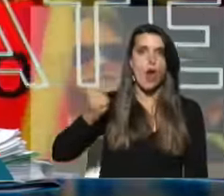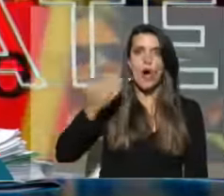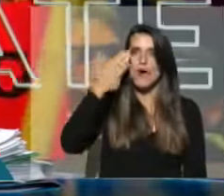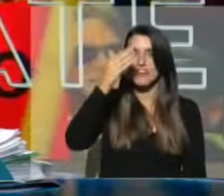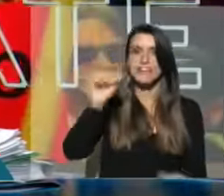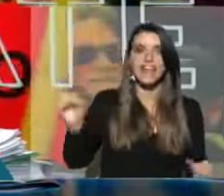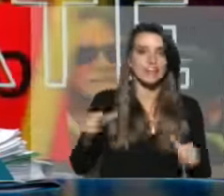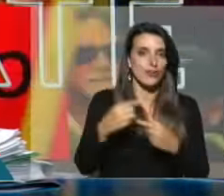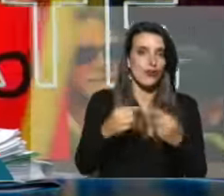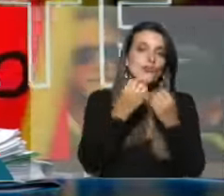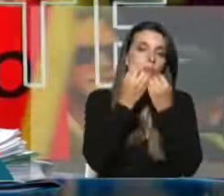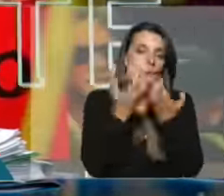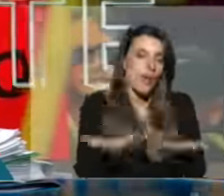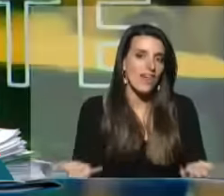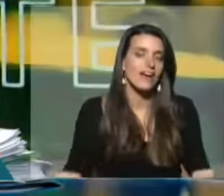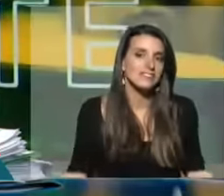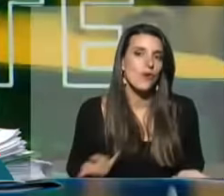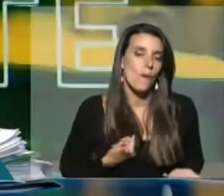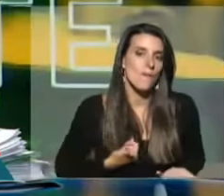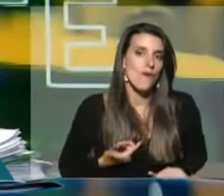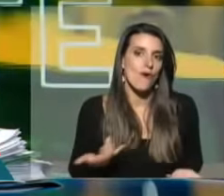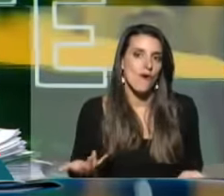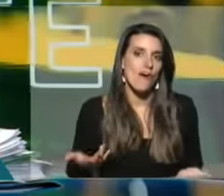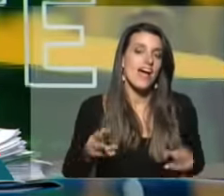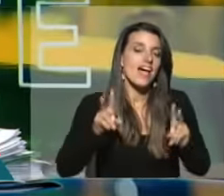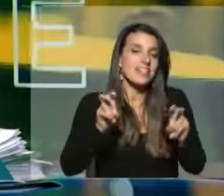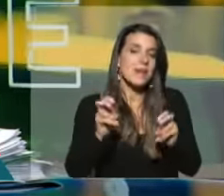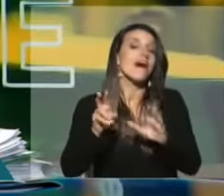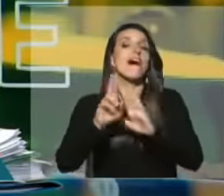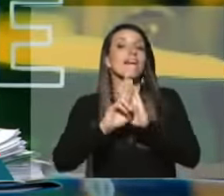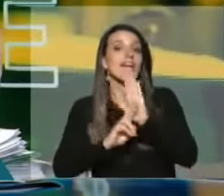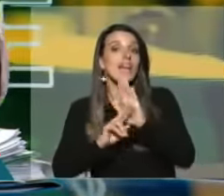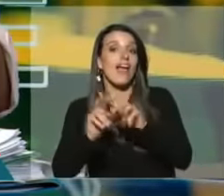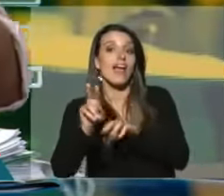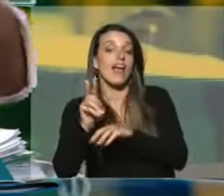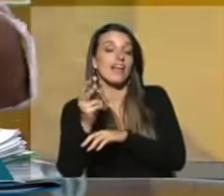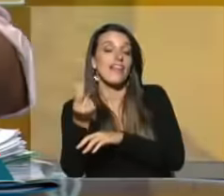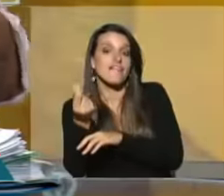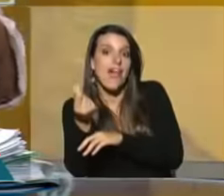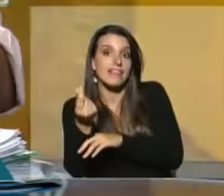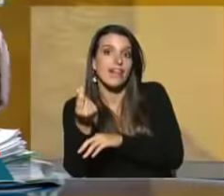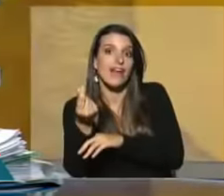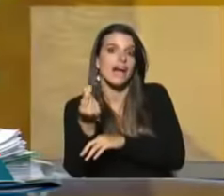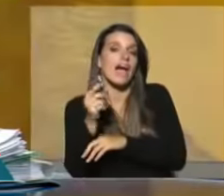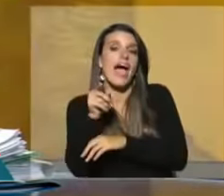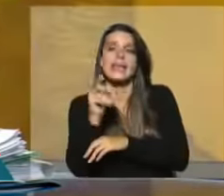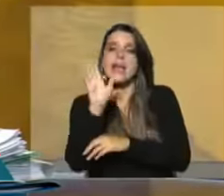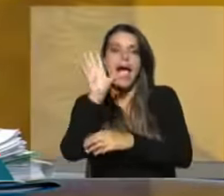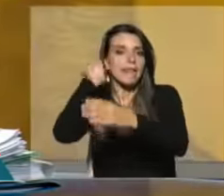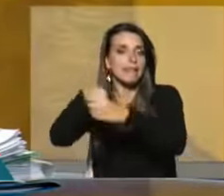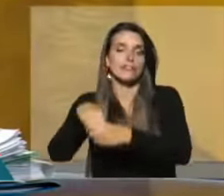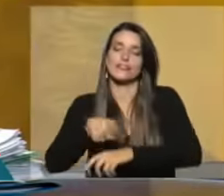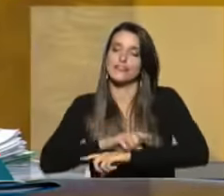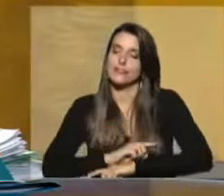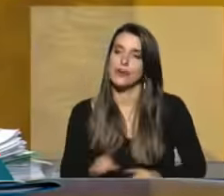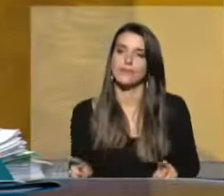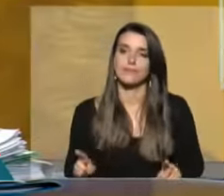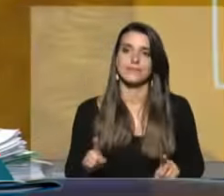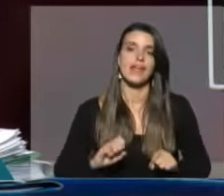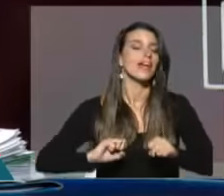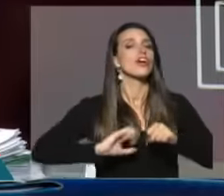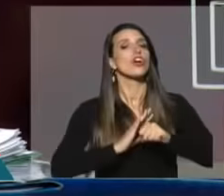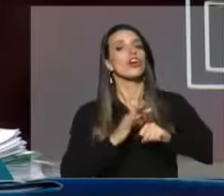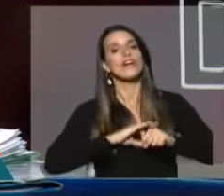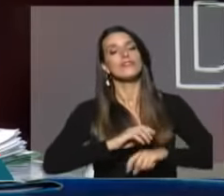Amplio hizo cosas buenas. Bueno, en el tema de la regla fiscal no debimos meternos en eso, menos en pandemia.